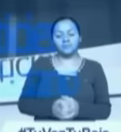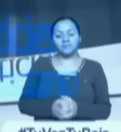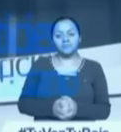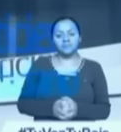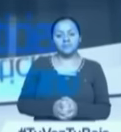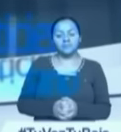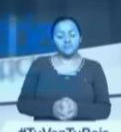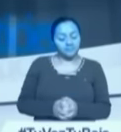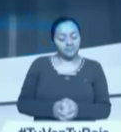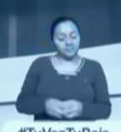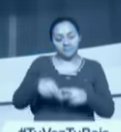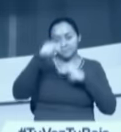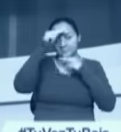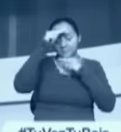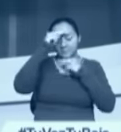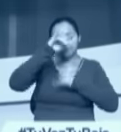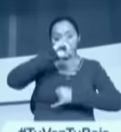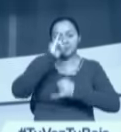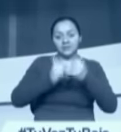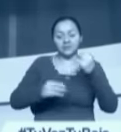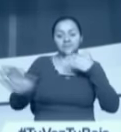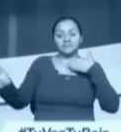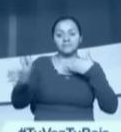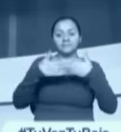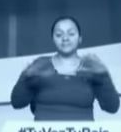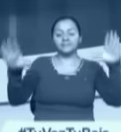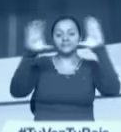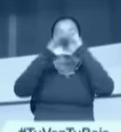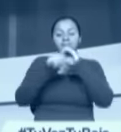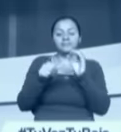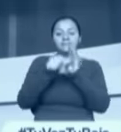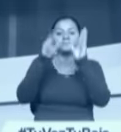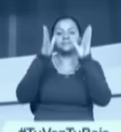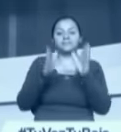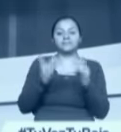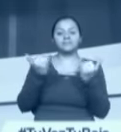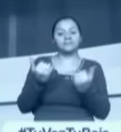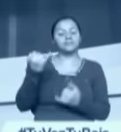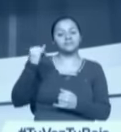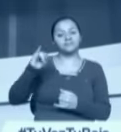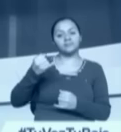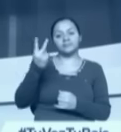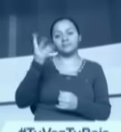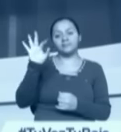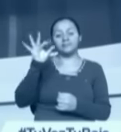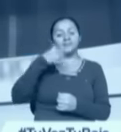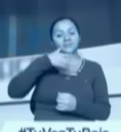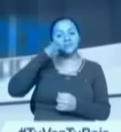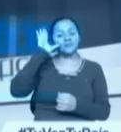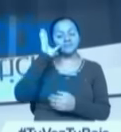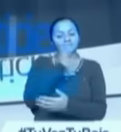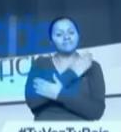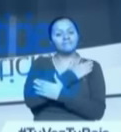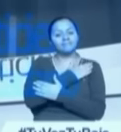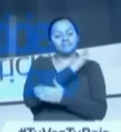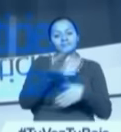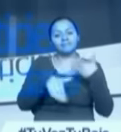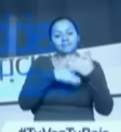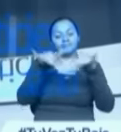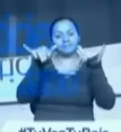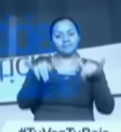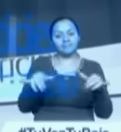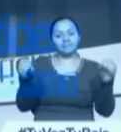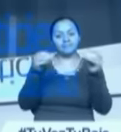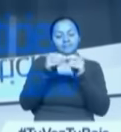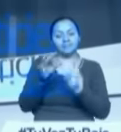Y con esta noticia finalizamos la emisión de su noticiero ciudadano de este jueves 29 de diciembre. Un fuerte abrazo y quédese con